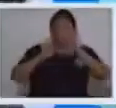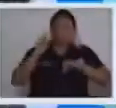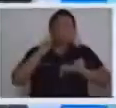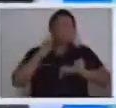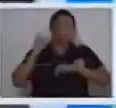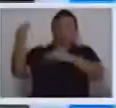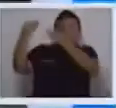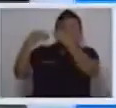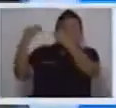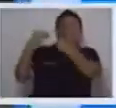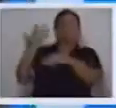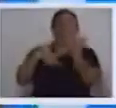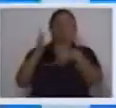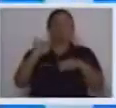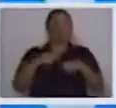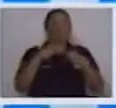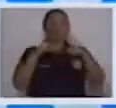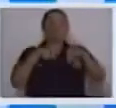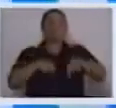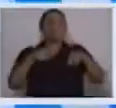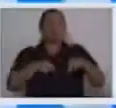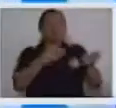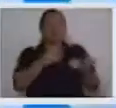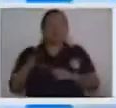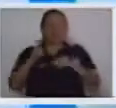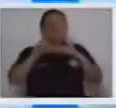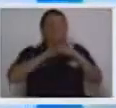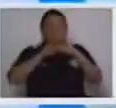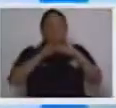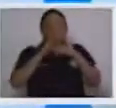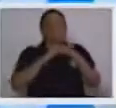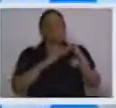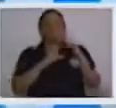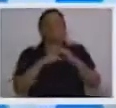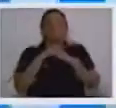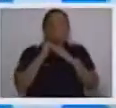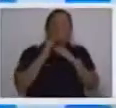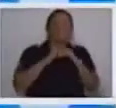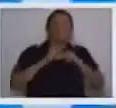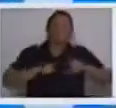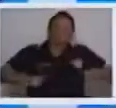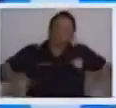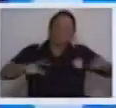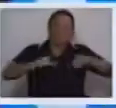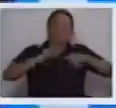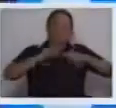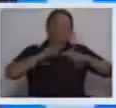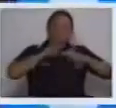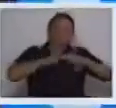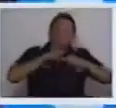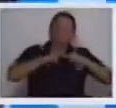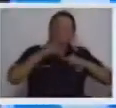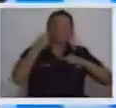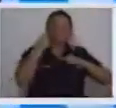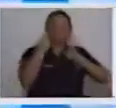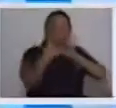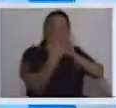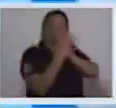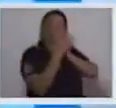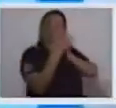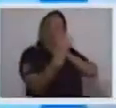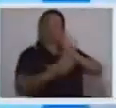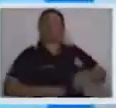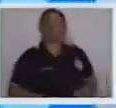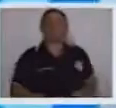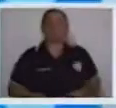les pueden enseñar. Así es. Pero ahora llegó el momento de relajarnos, buscar un lugar tranquilo y el que más les guste.